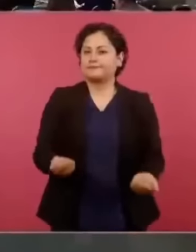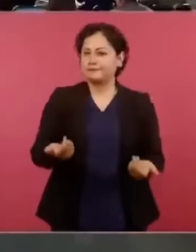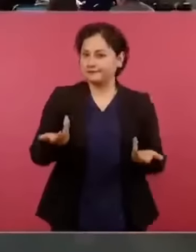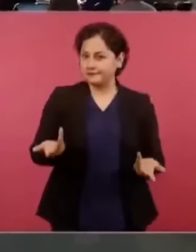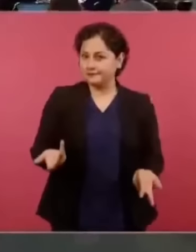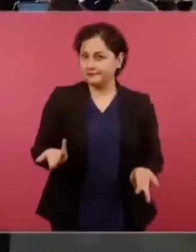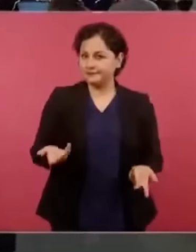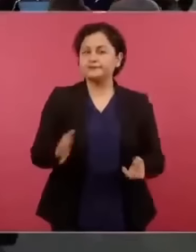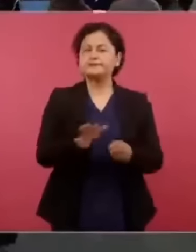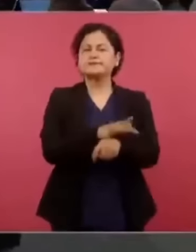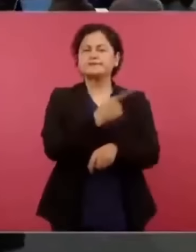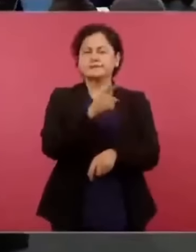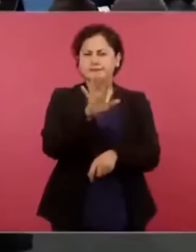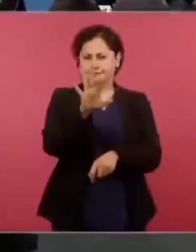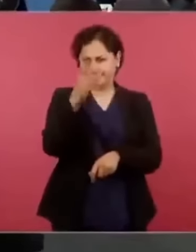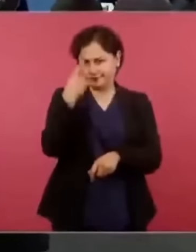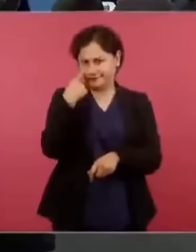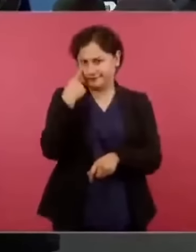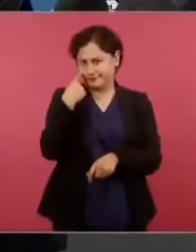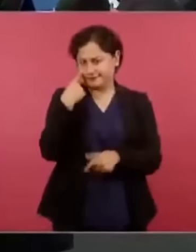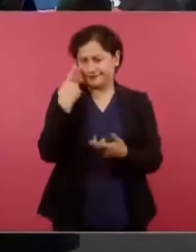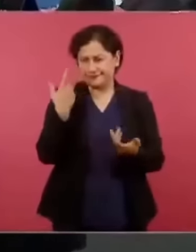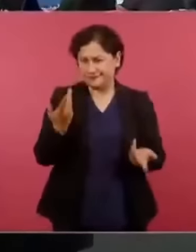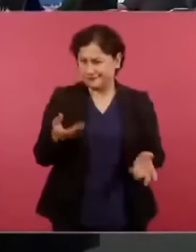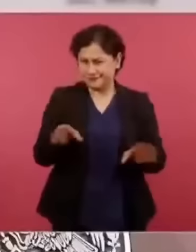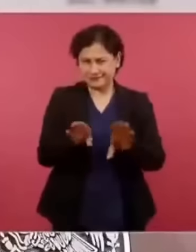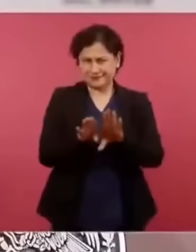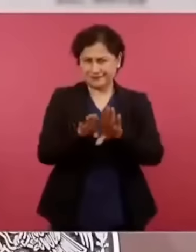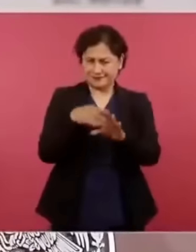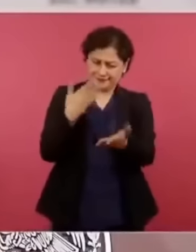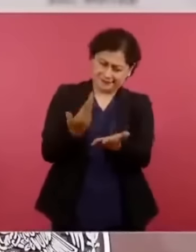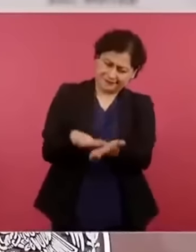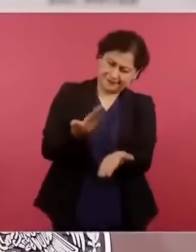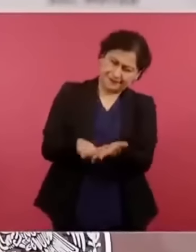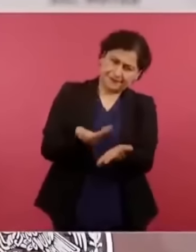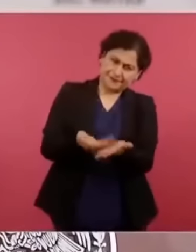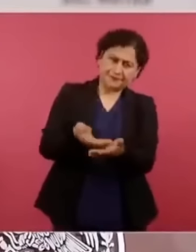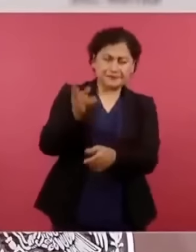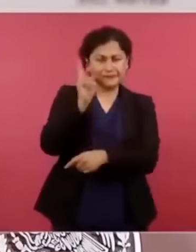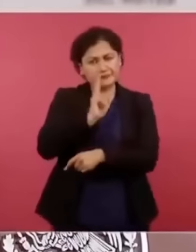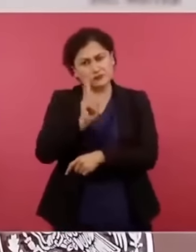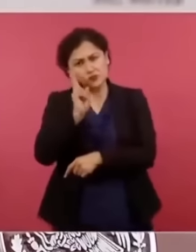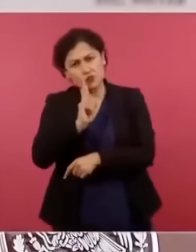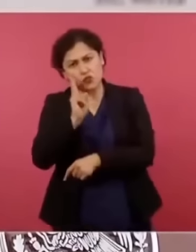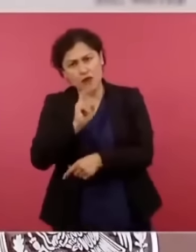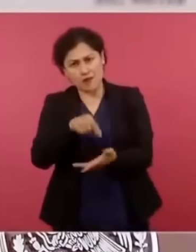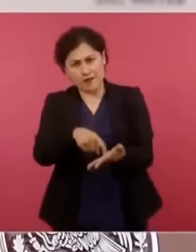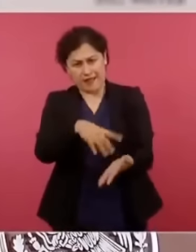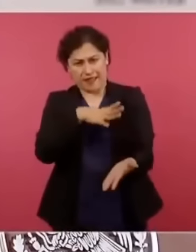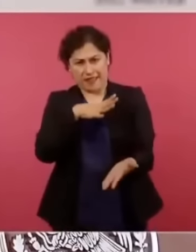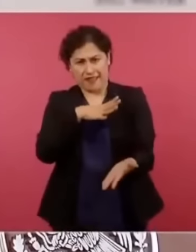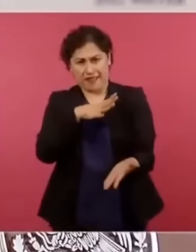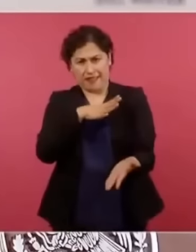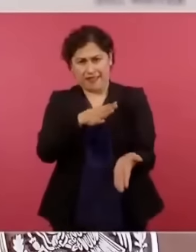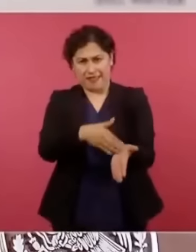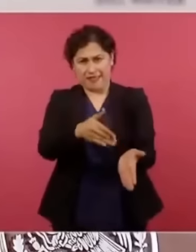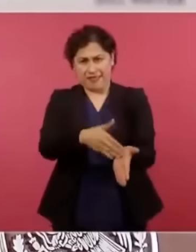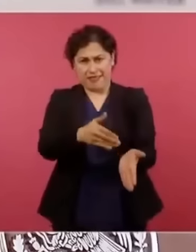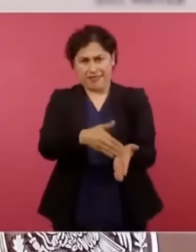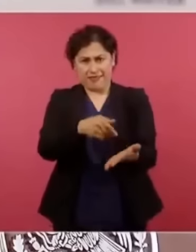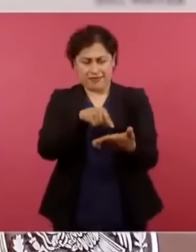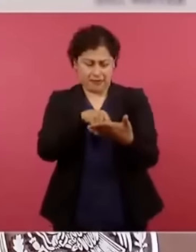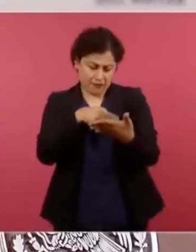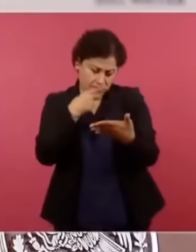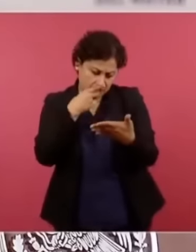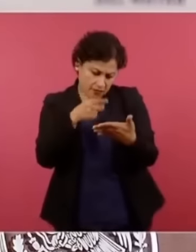existen documentos, existen documentos, de que fue un suicidio